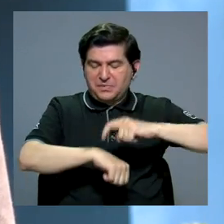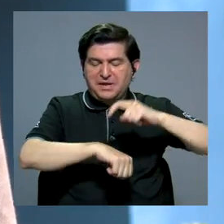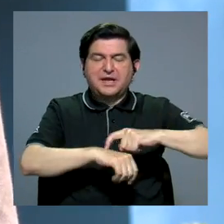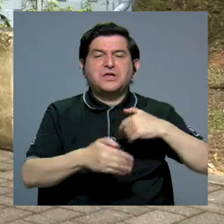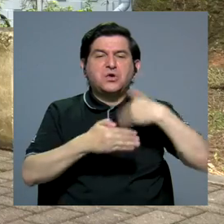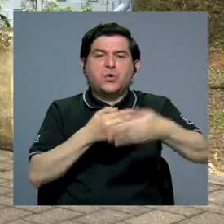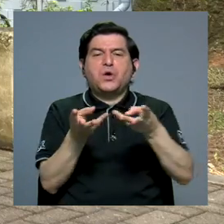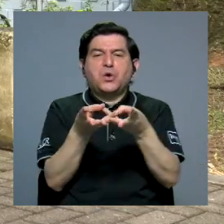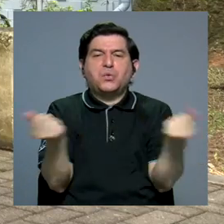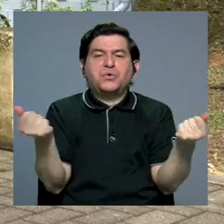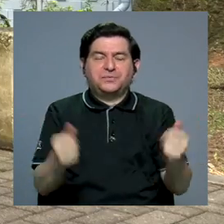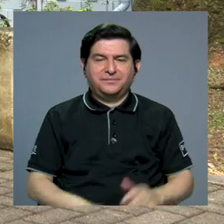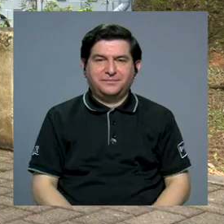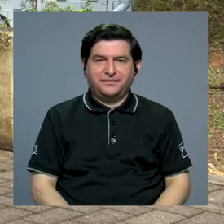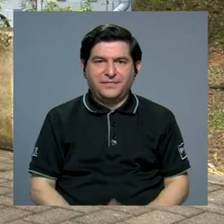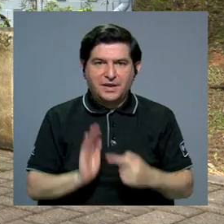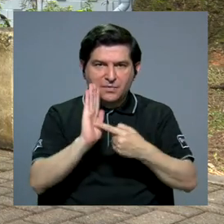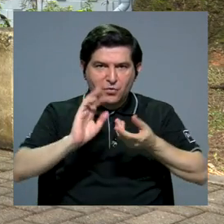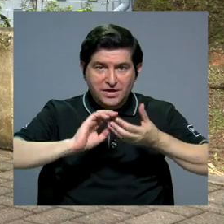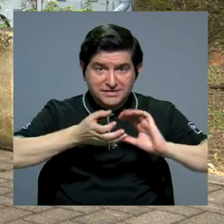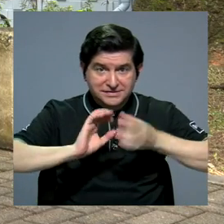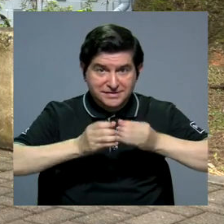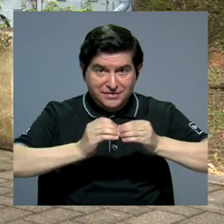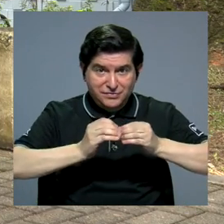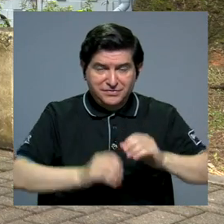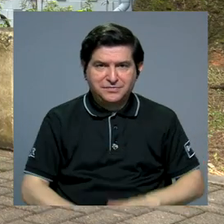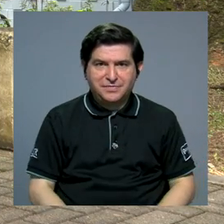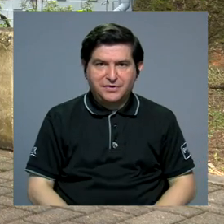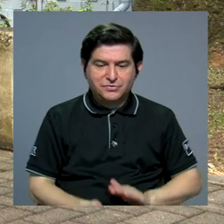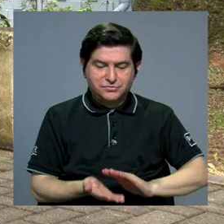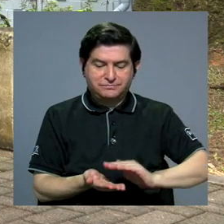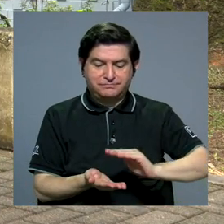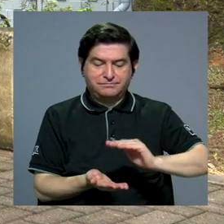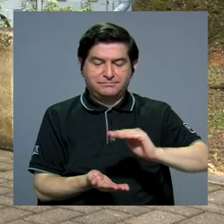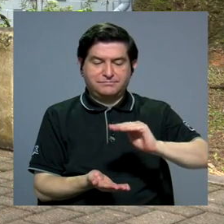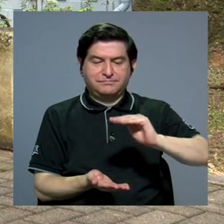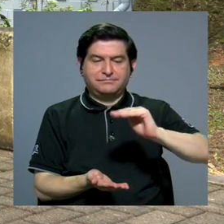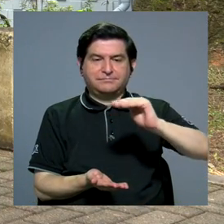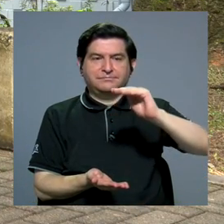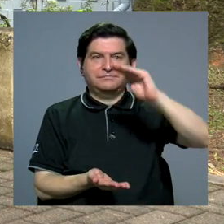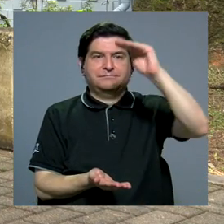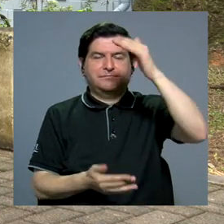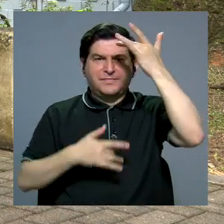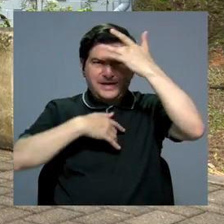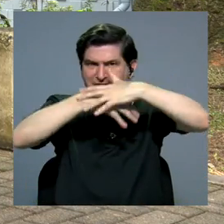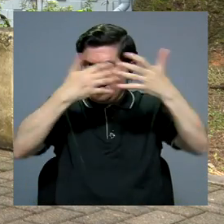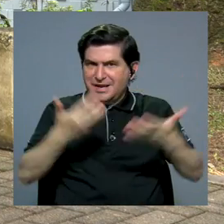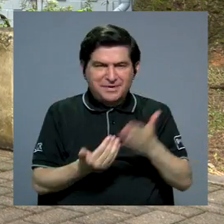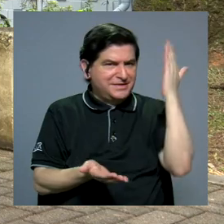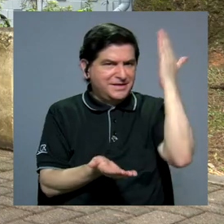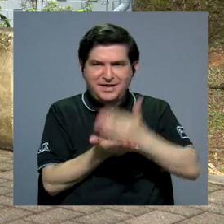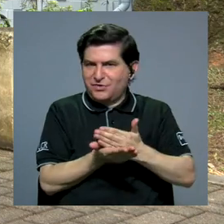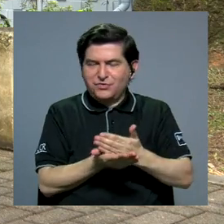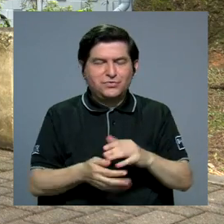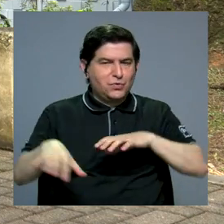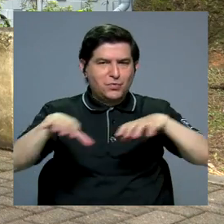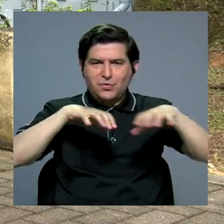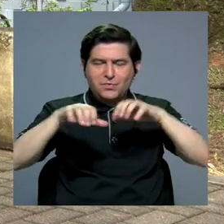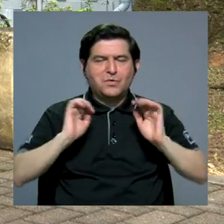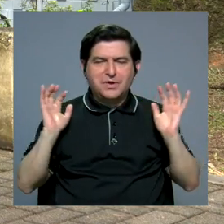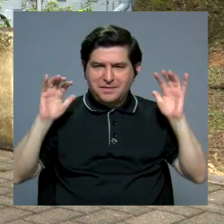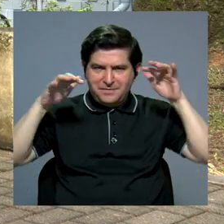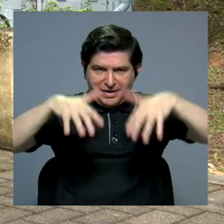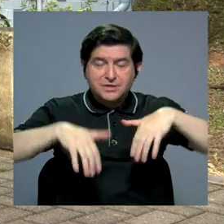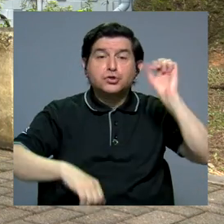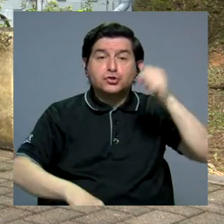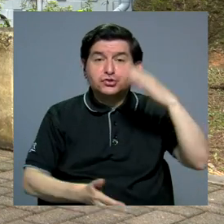desaparecer. Lo que nos muestran los datos es que ha ido en crecimiento y la pandemia no detuvo estos flujos migratorios. Lo